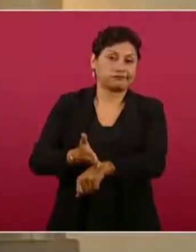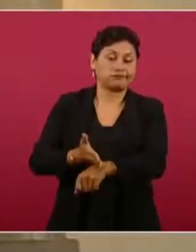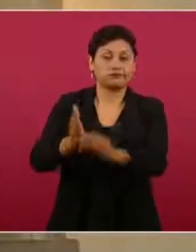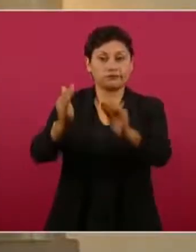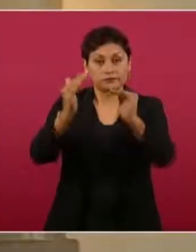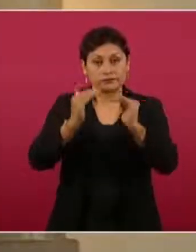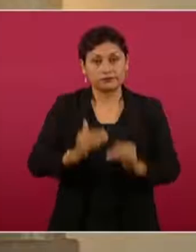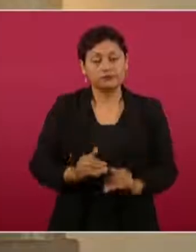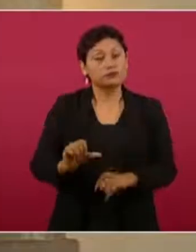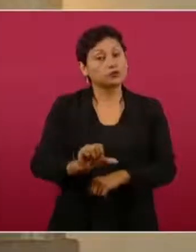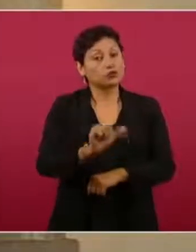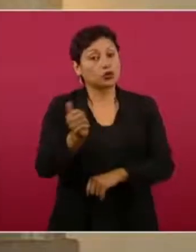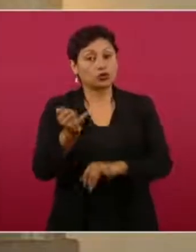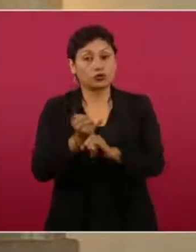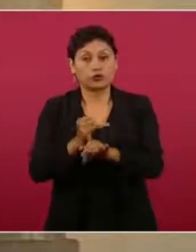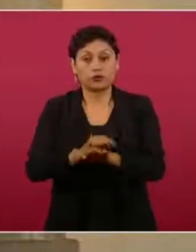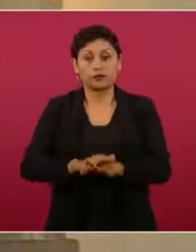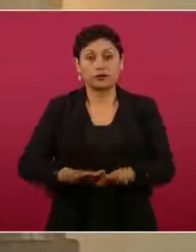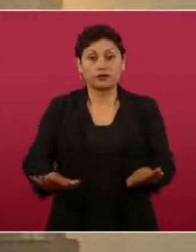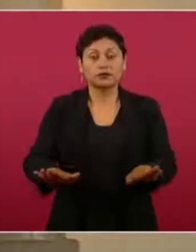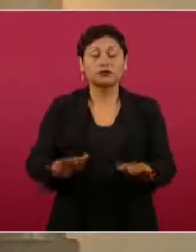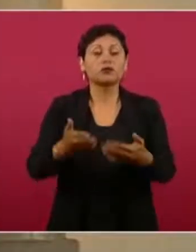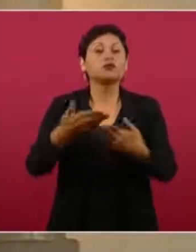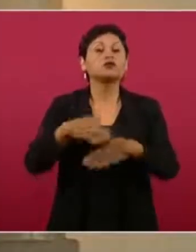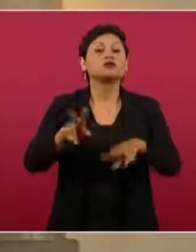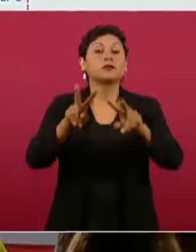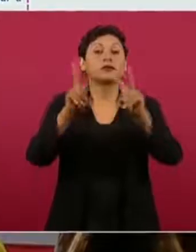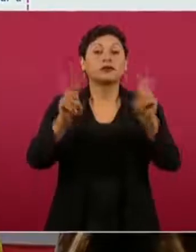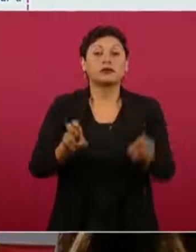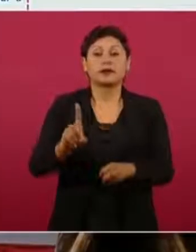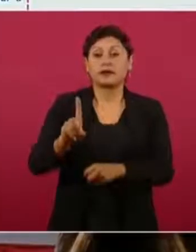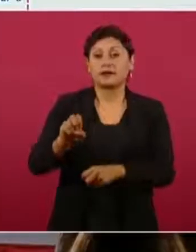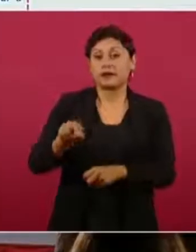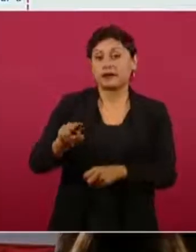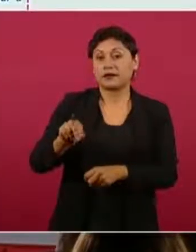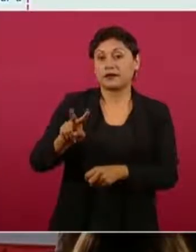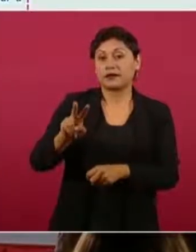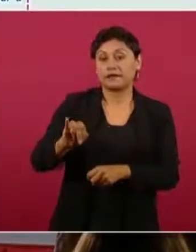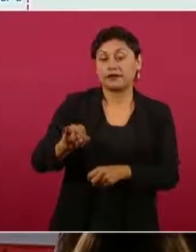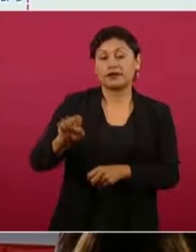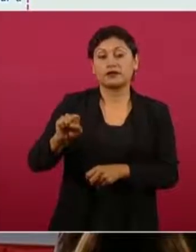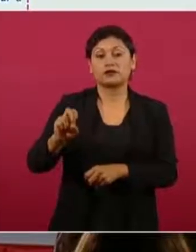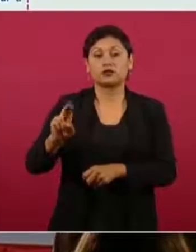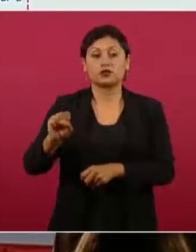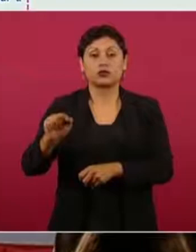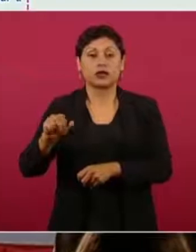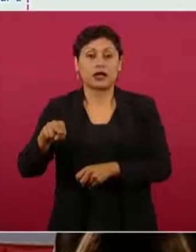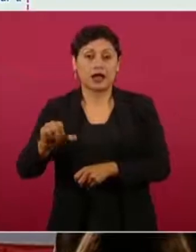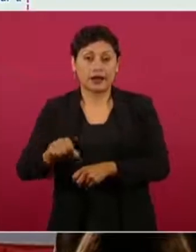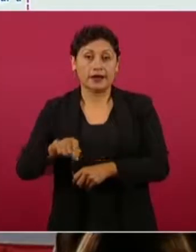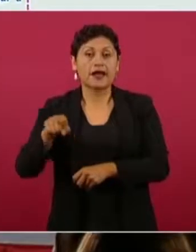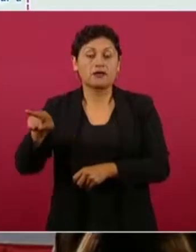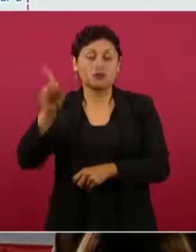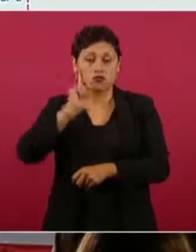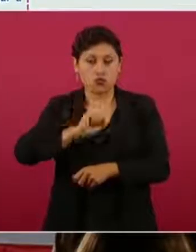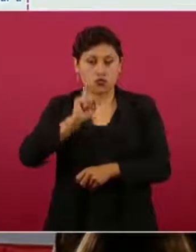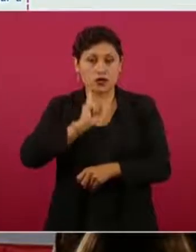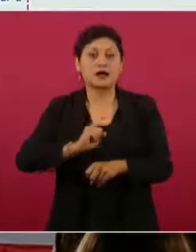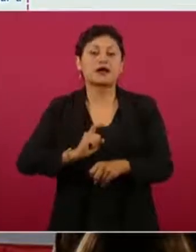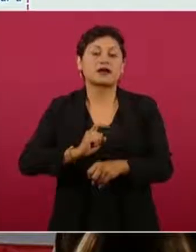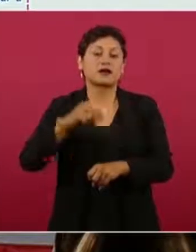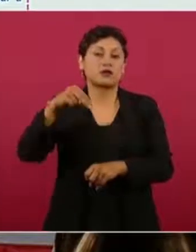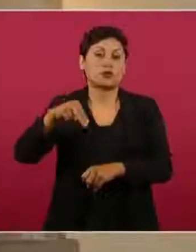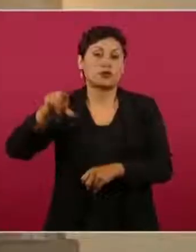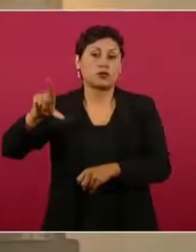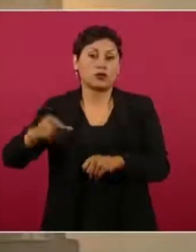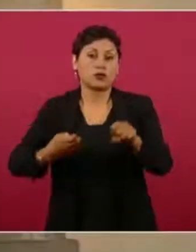Informar en el caso de Deban y Susana Escobar Basaldúa, de Nuevo León. Informar